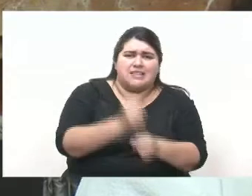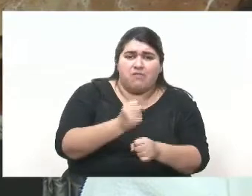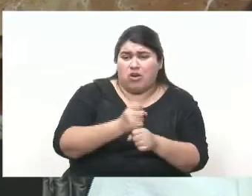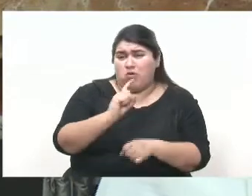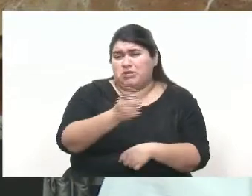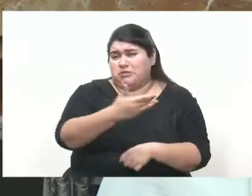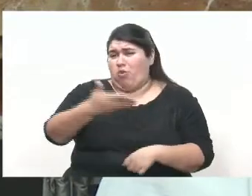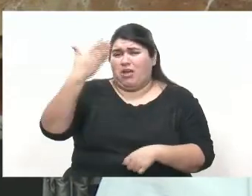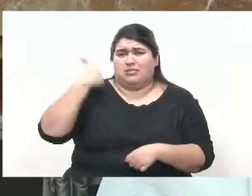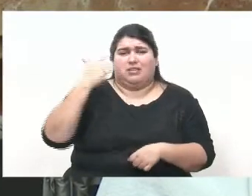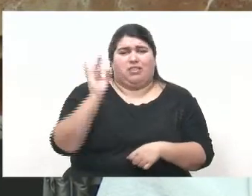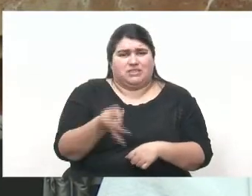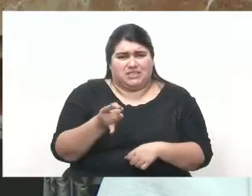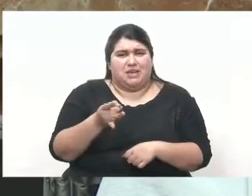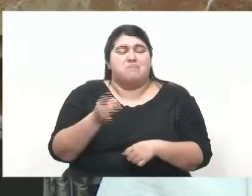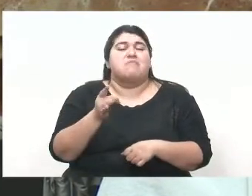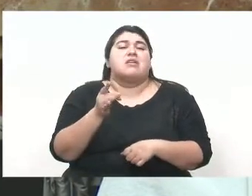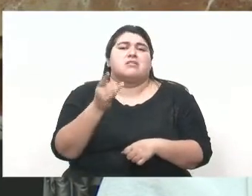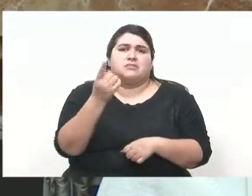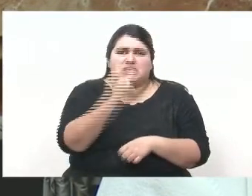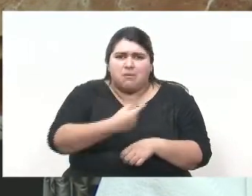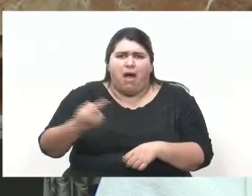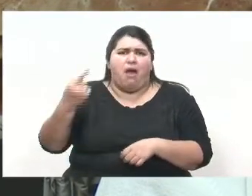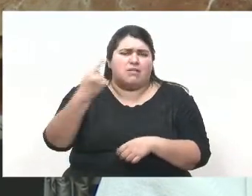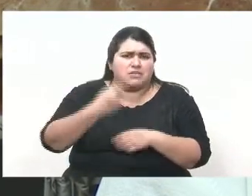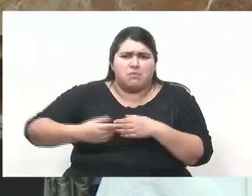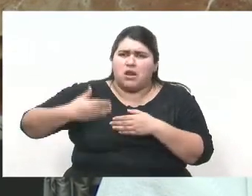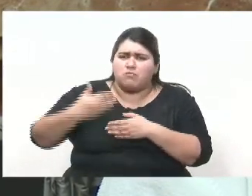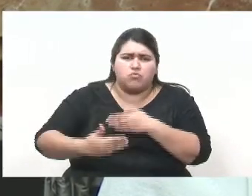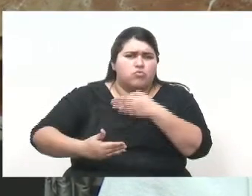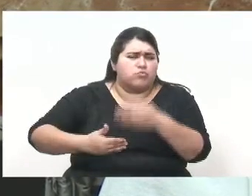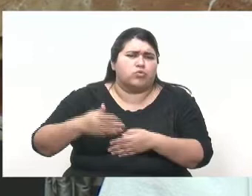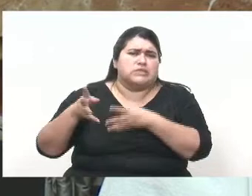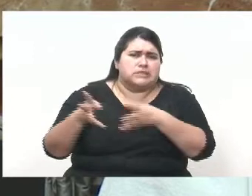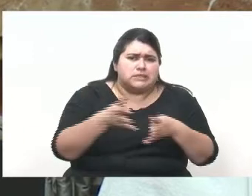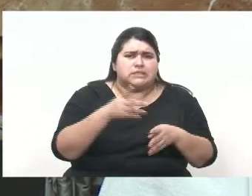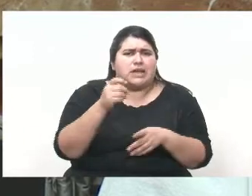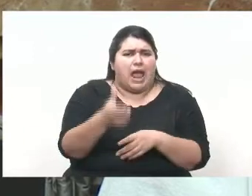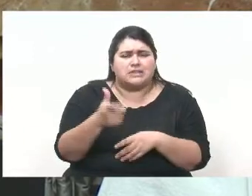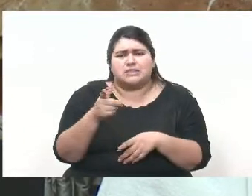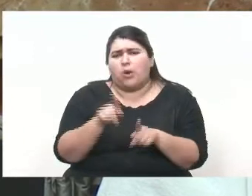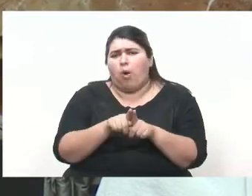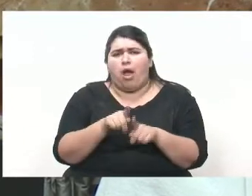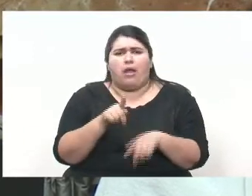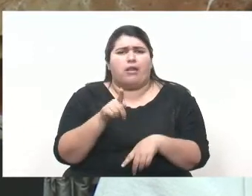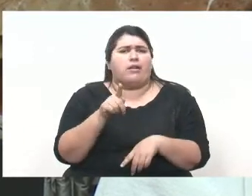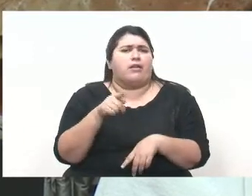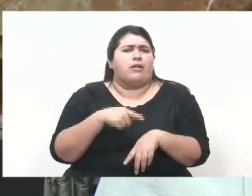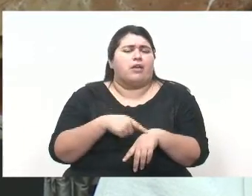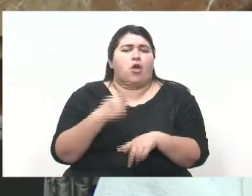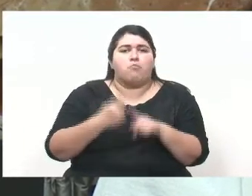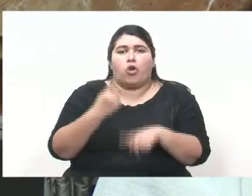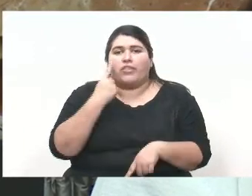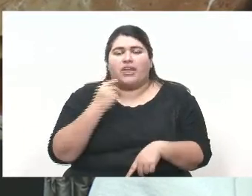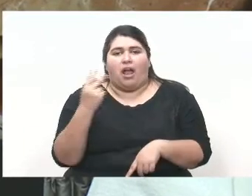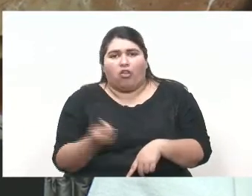diciembre, que estuvieron semanas combatiendo, prácticamente durmiendo solo dos horas por día o